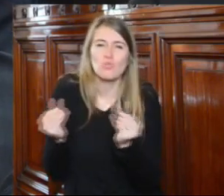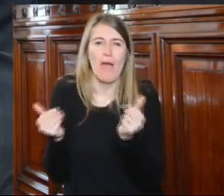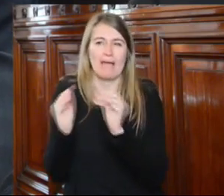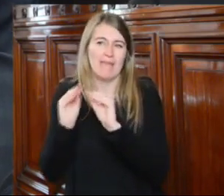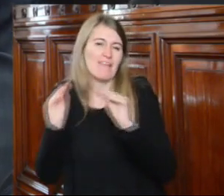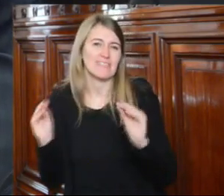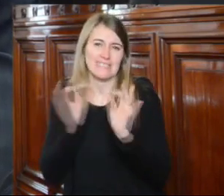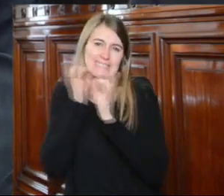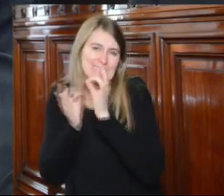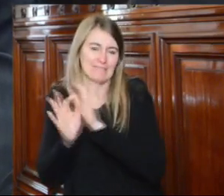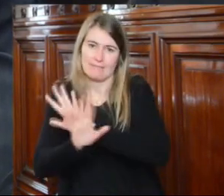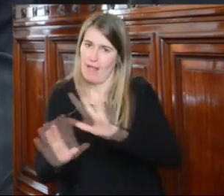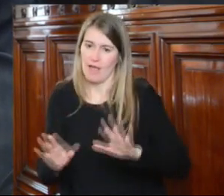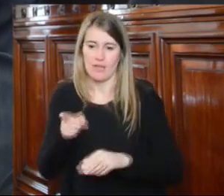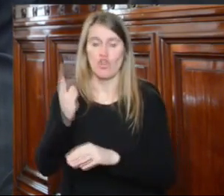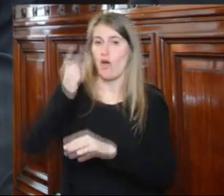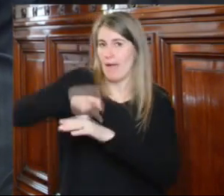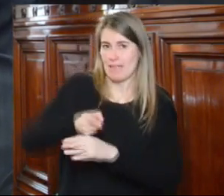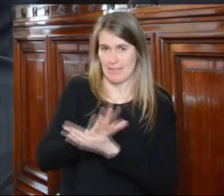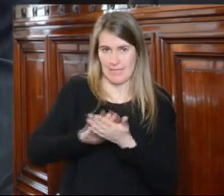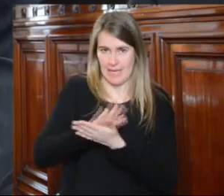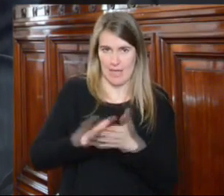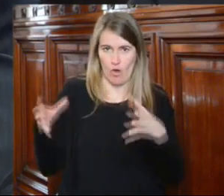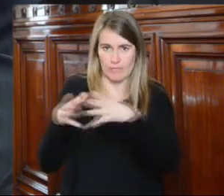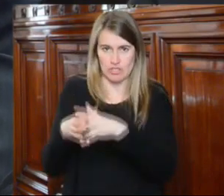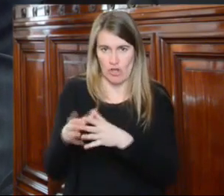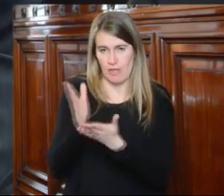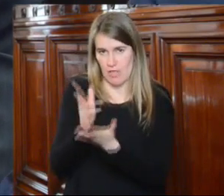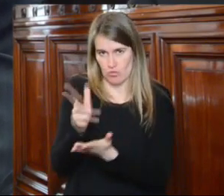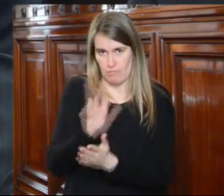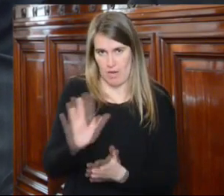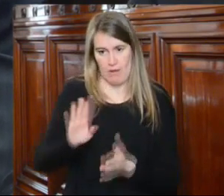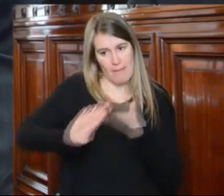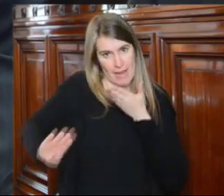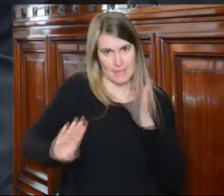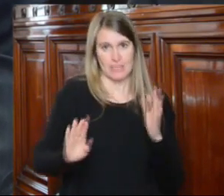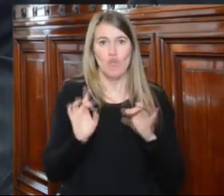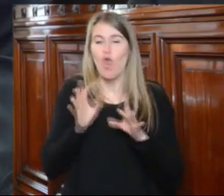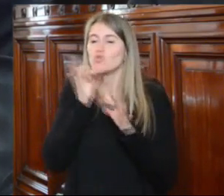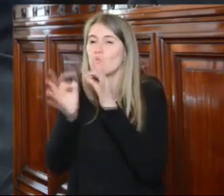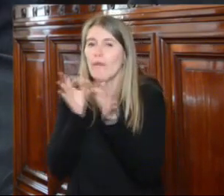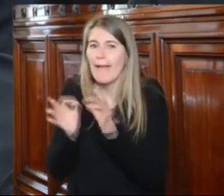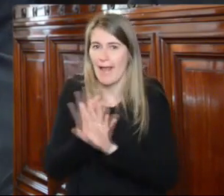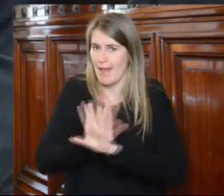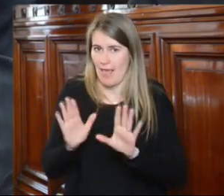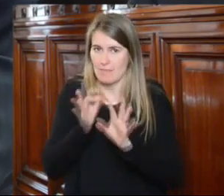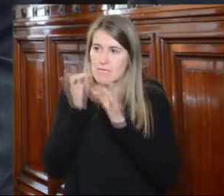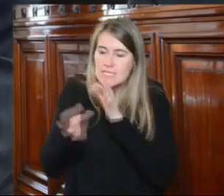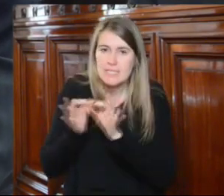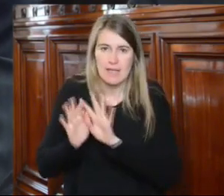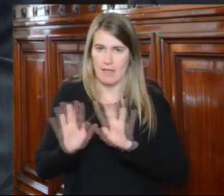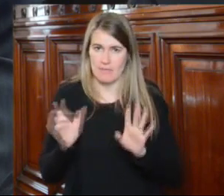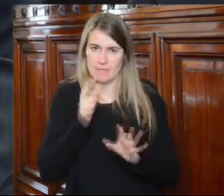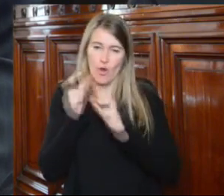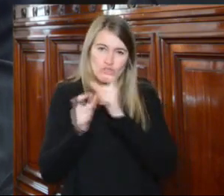el planteo de este tema y que creo va a contribuir mucho a seguir esclareciendo no solo para el caso del Uruguay sino